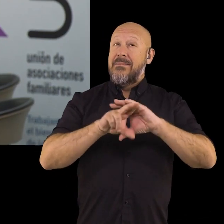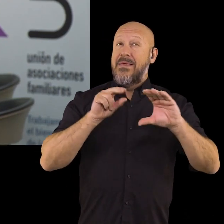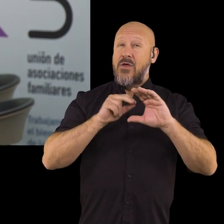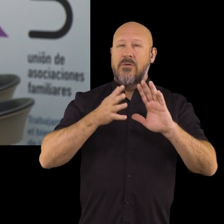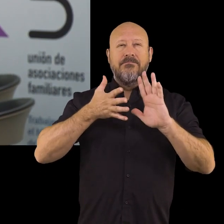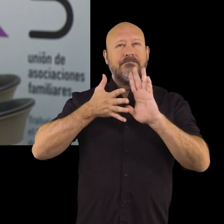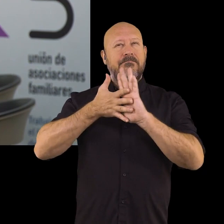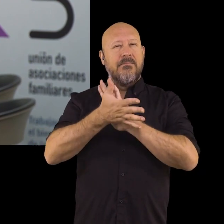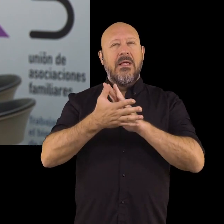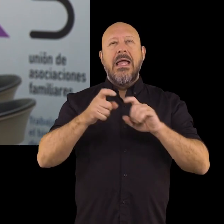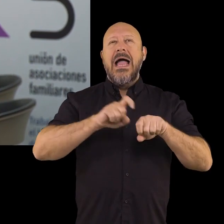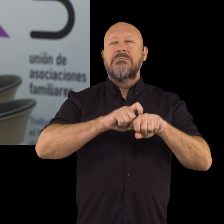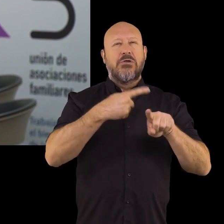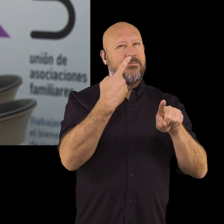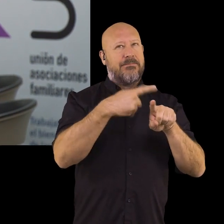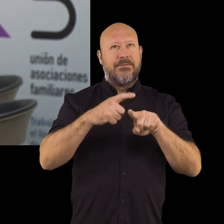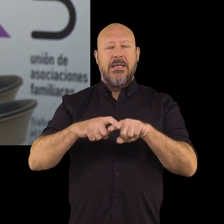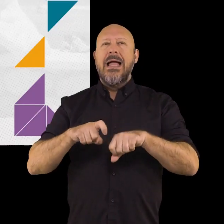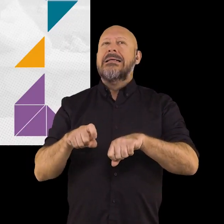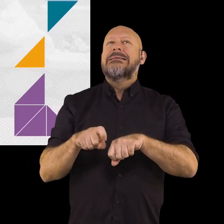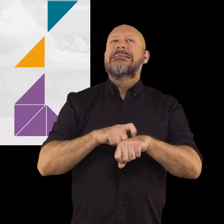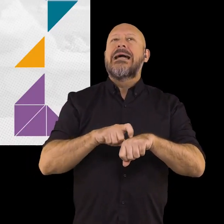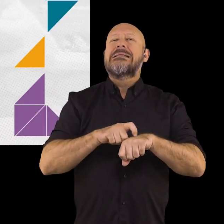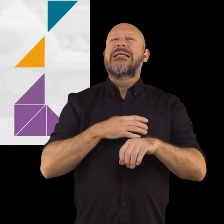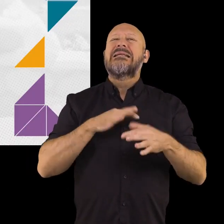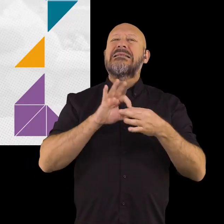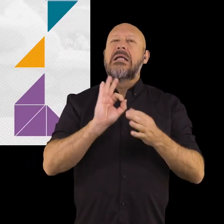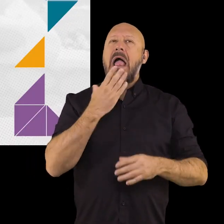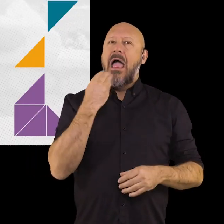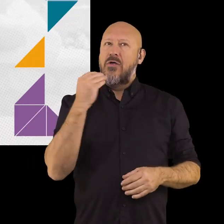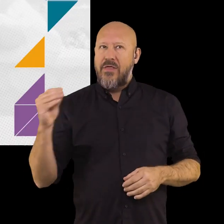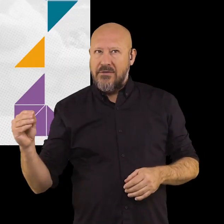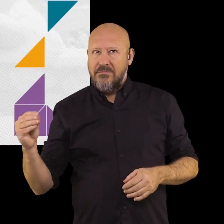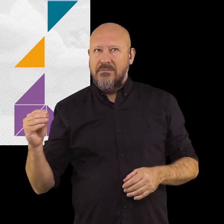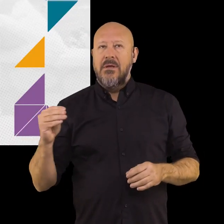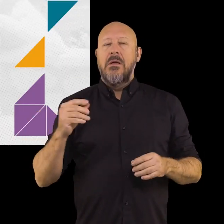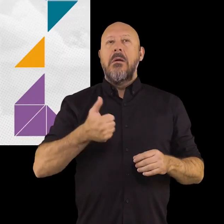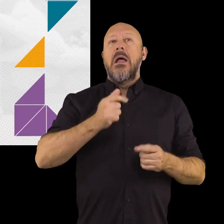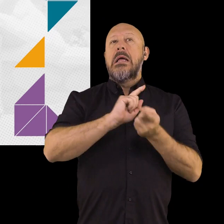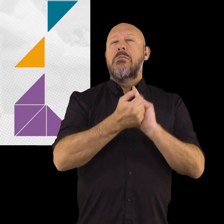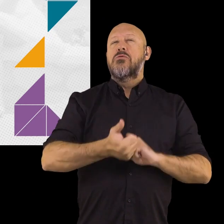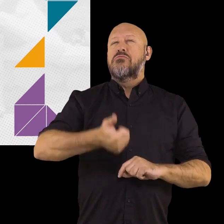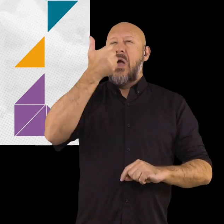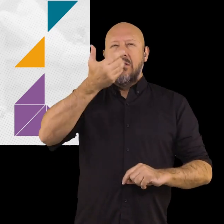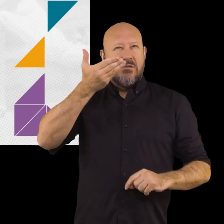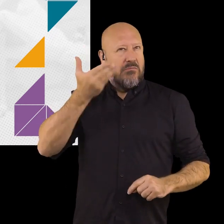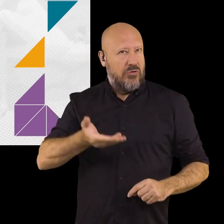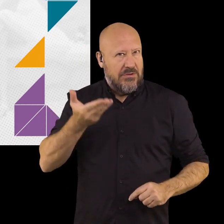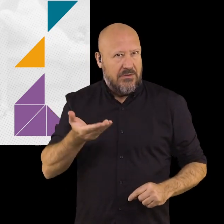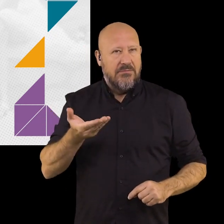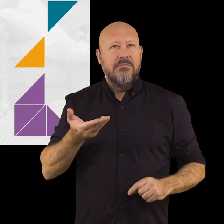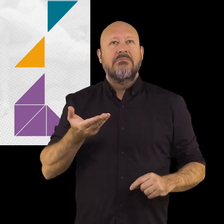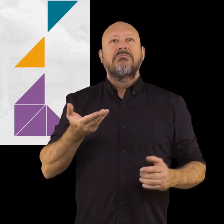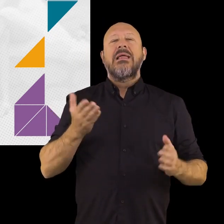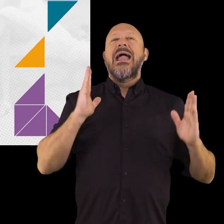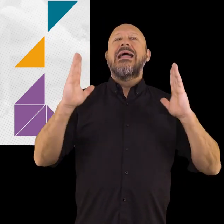En este vídeo vamos a desarrollar diferentes aspectos. ¿Qué características tiene la adolescencia? ¿Cuáles son los cambios más significativos que se